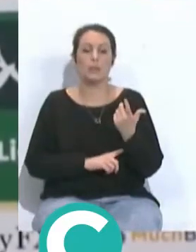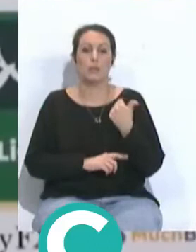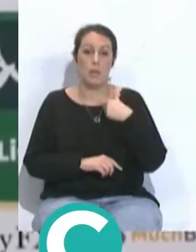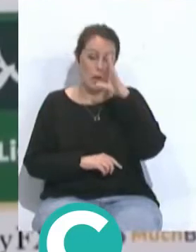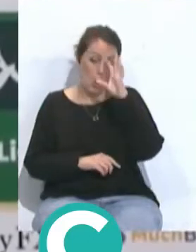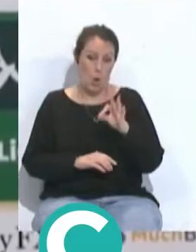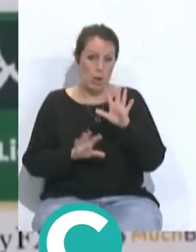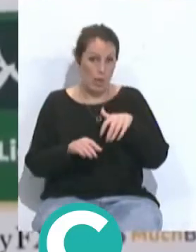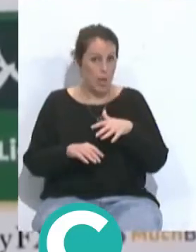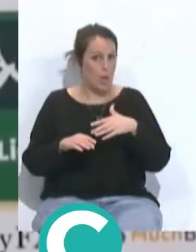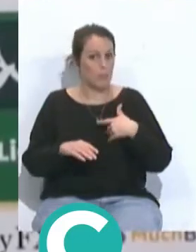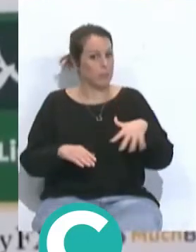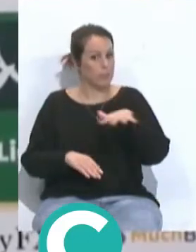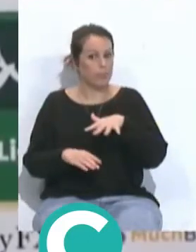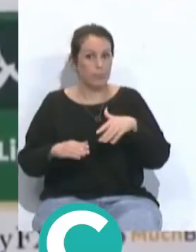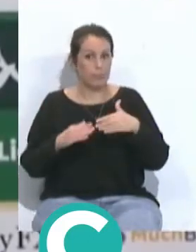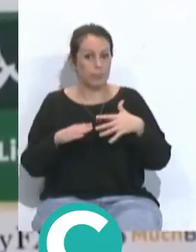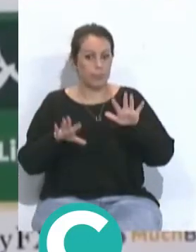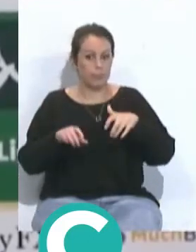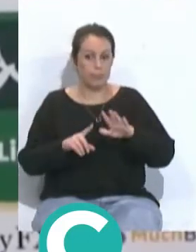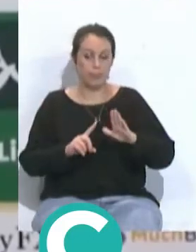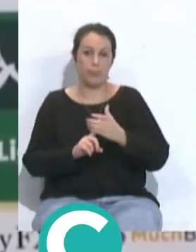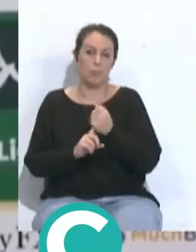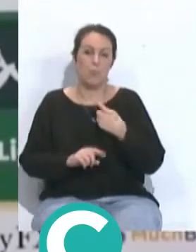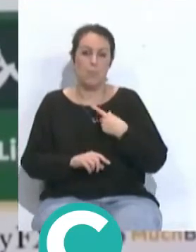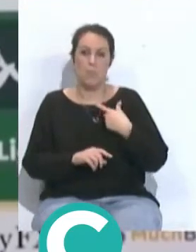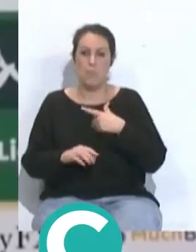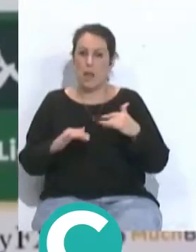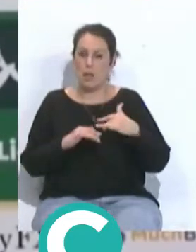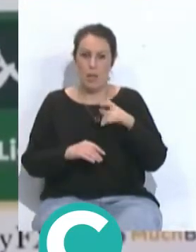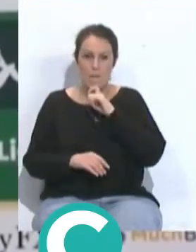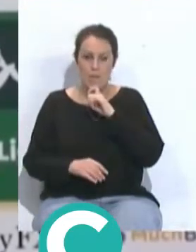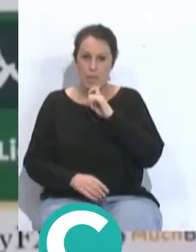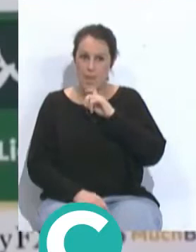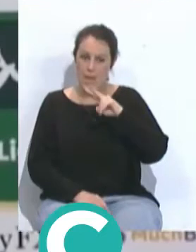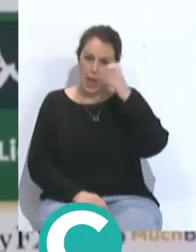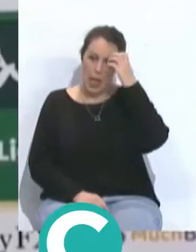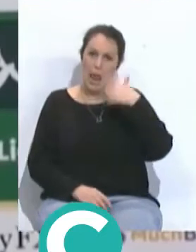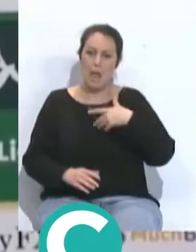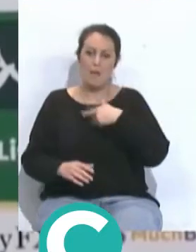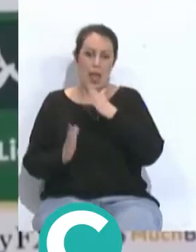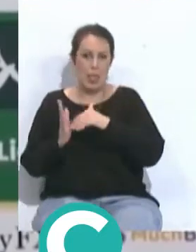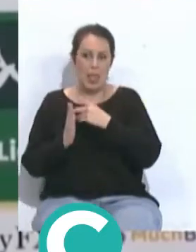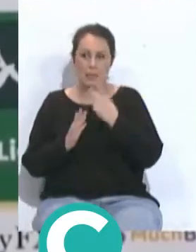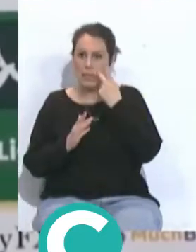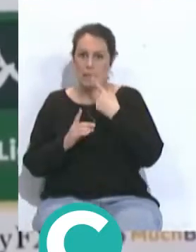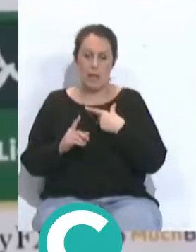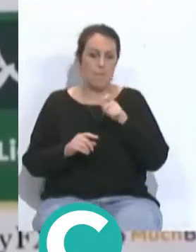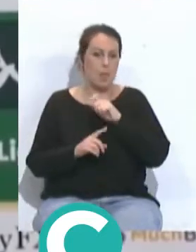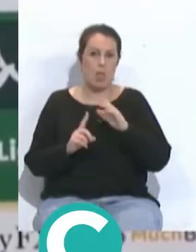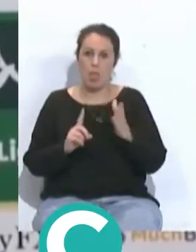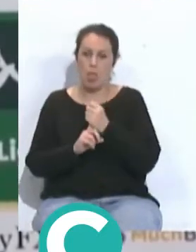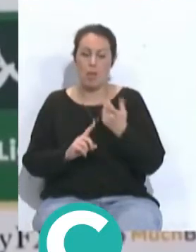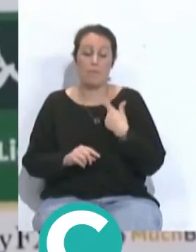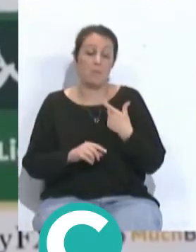Cádiz lo sacó ya en casa contra Villarreal un partido complicado ahora sacó puntos contra Valencia de visita así que tiene un estilo